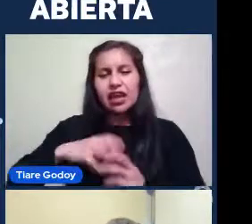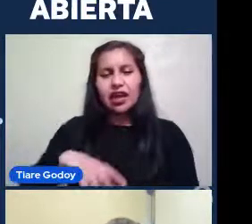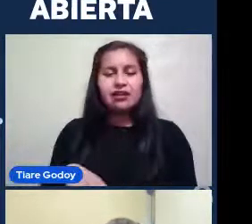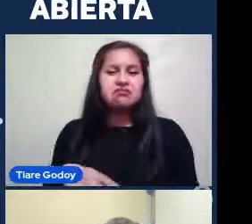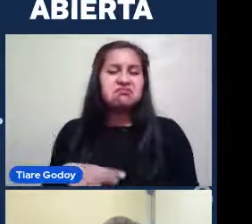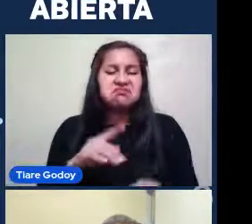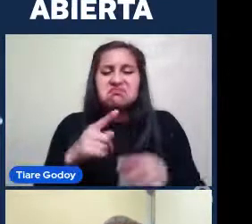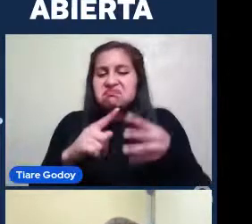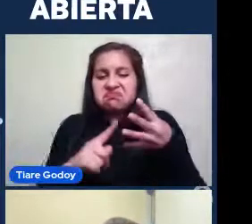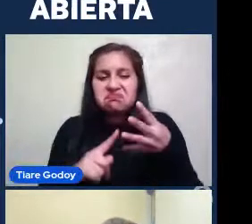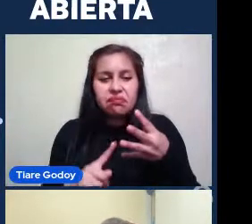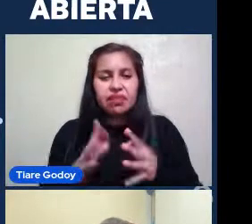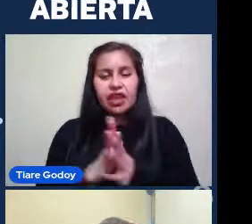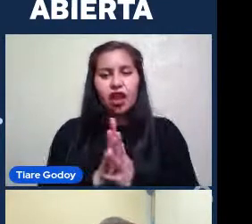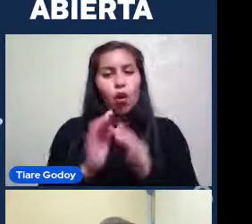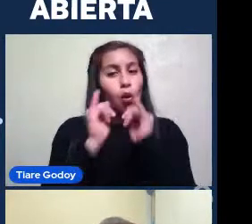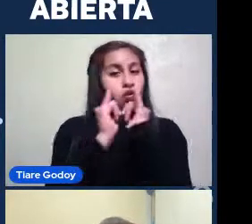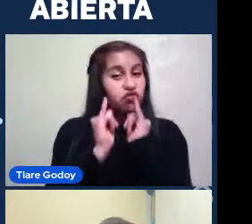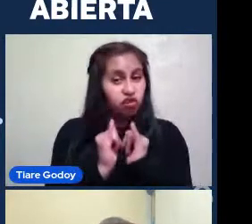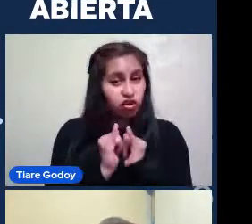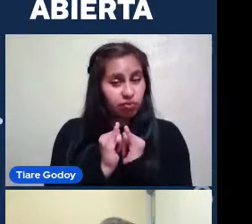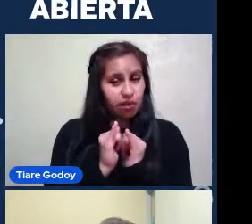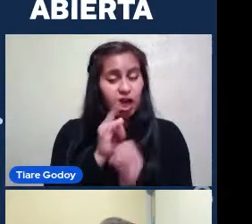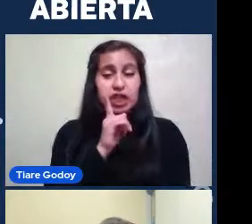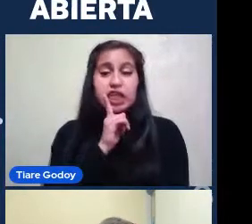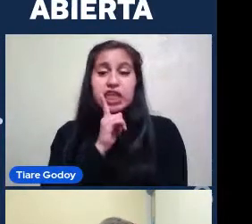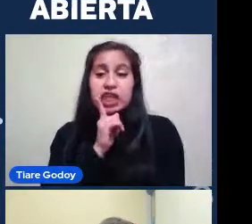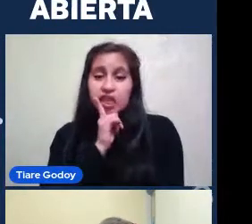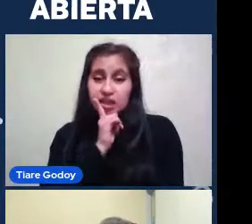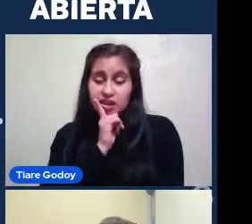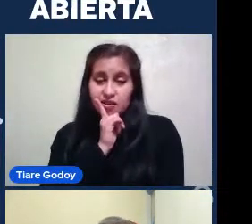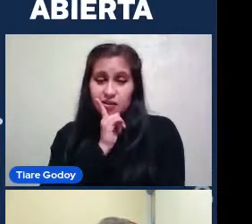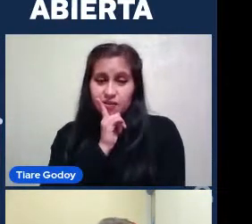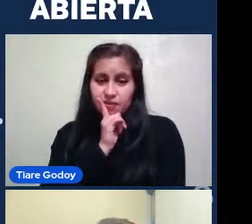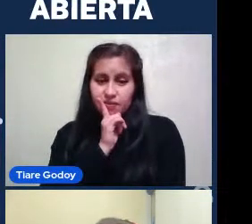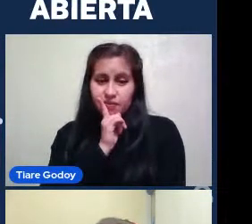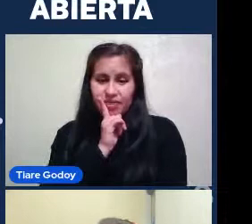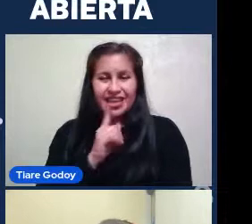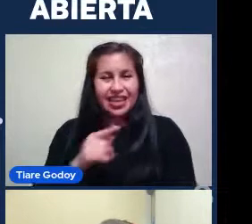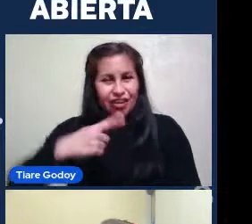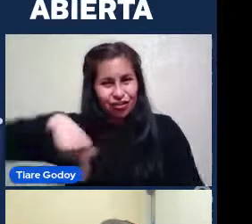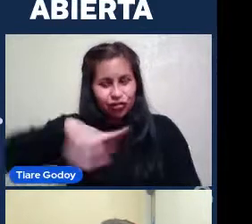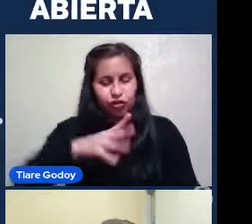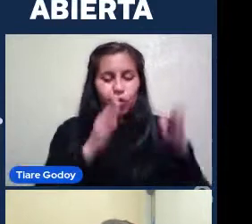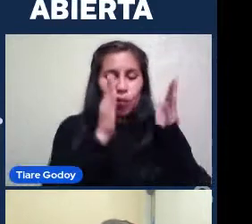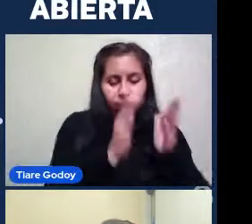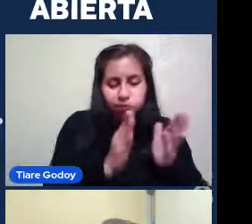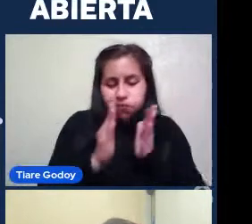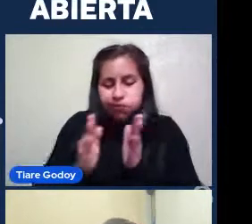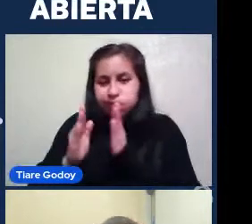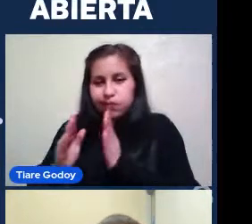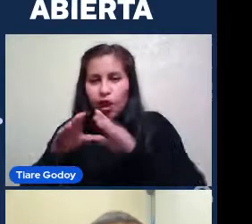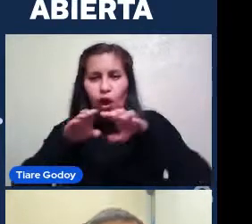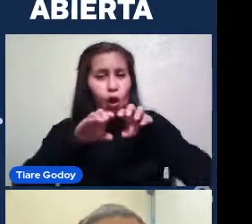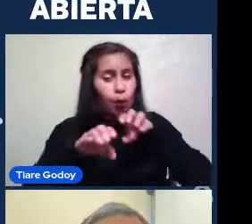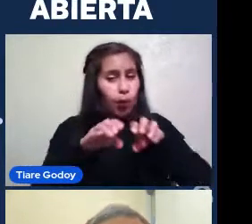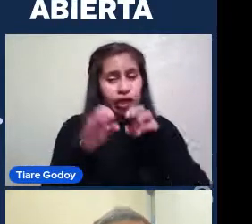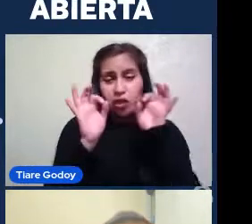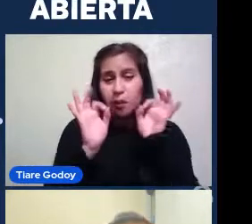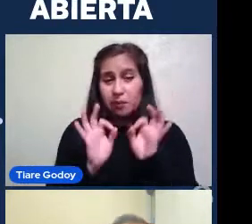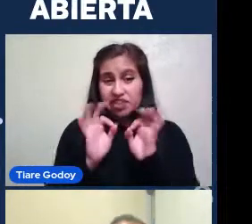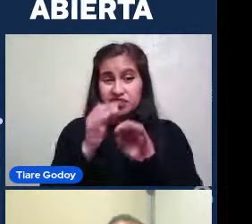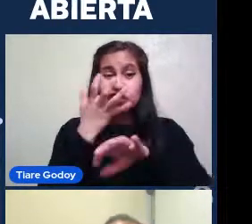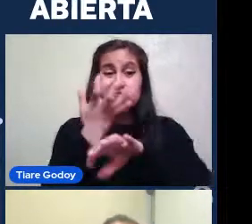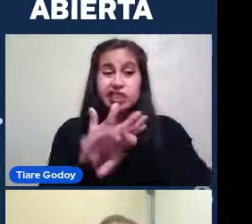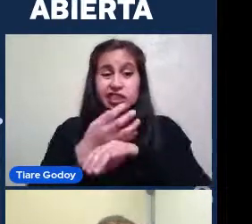Y es una manera en que tenemos de categorizar un tipo de objeto bien particular que existe en el